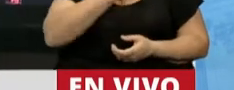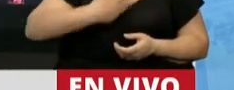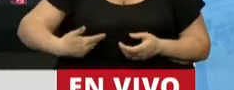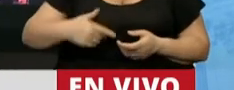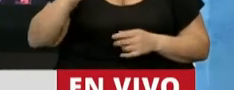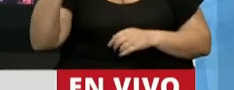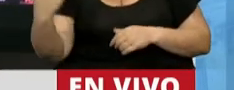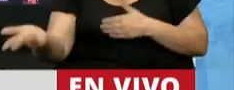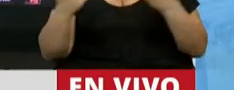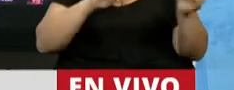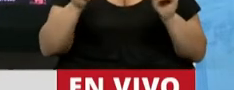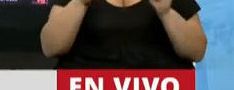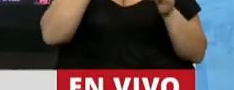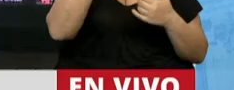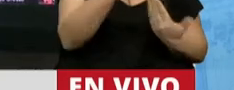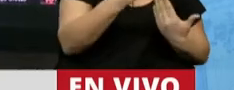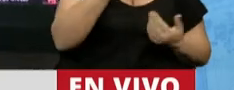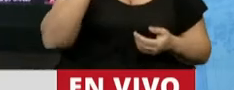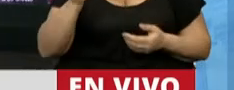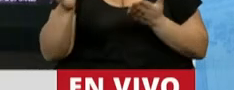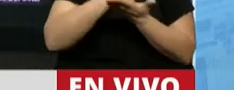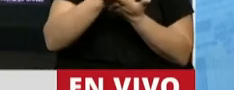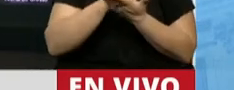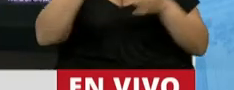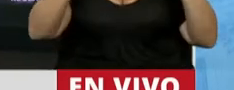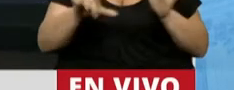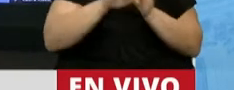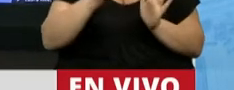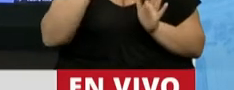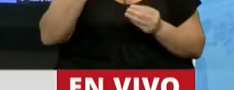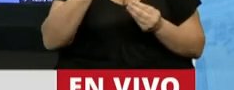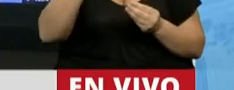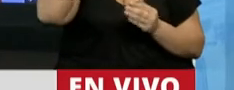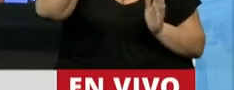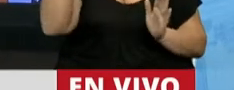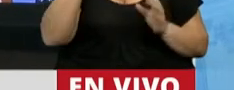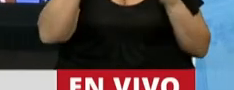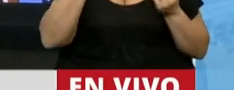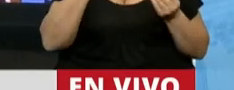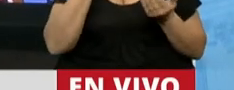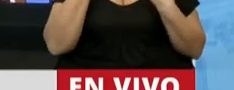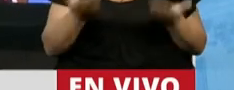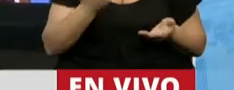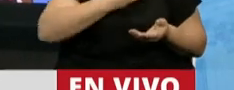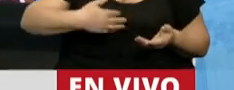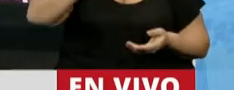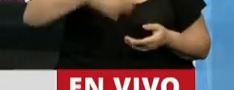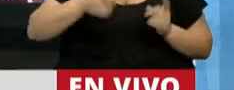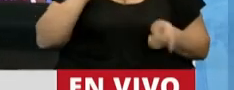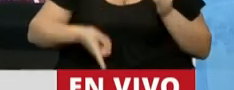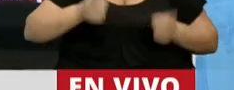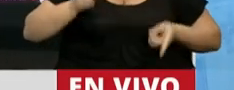gobierna la excepción, la línea entre lo permitido y lo prohibido no lo define la ley o la Constitución, sino la arbitrariedad del gobernante.